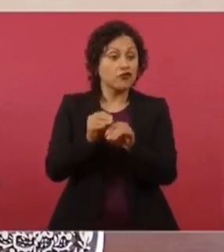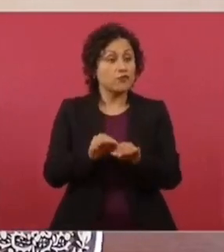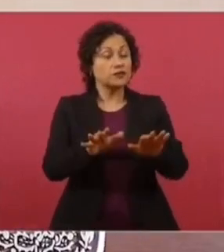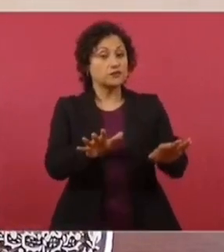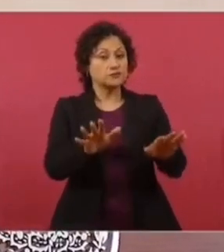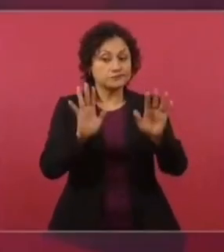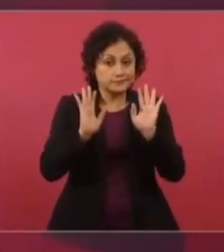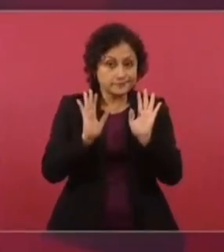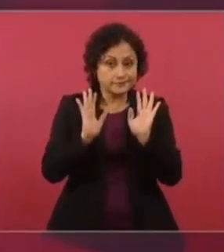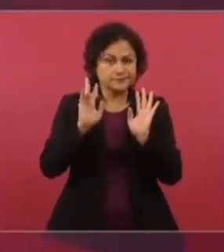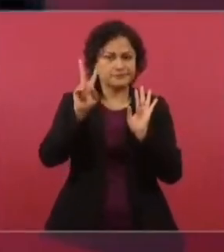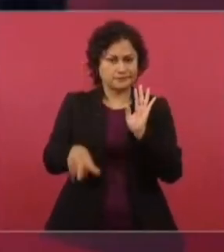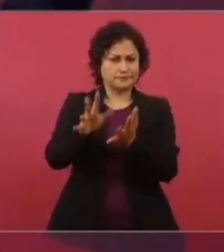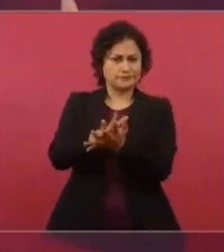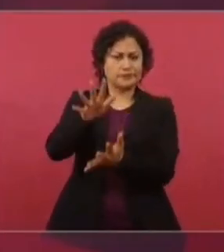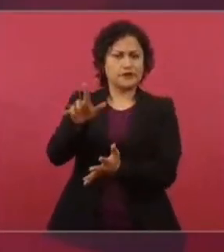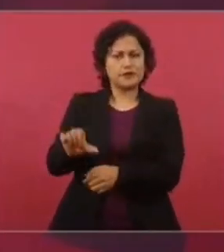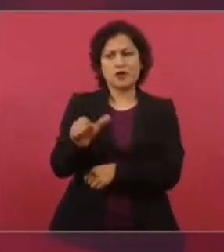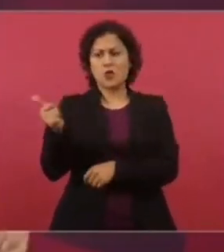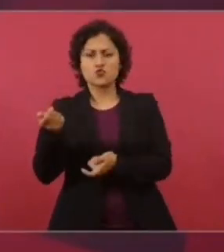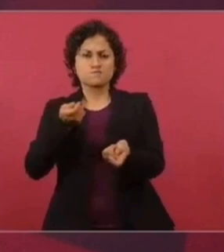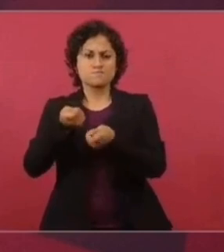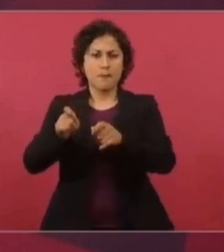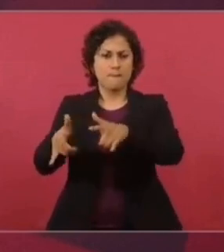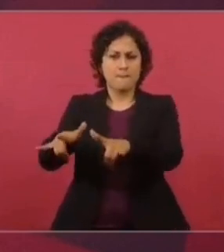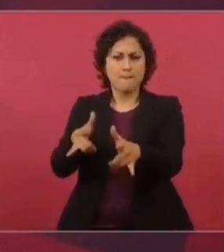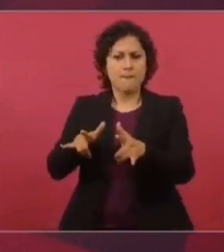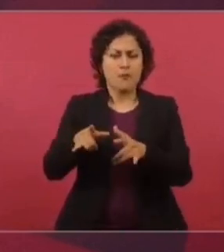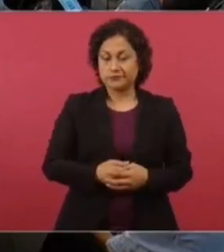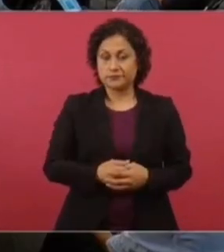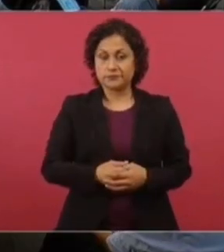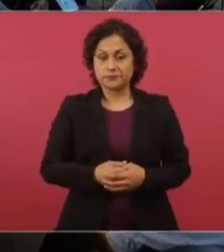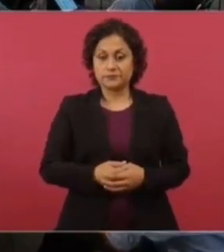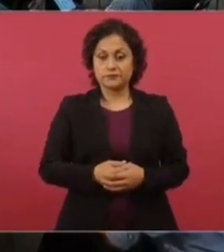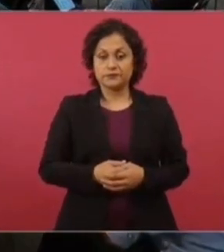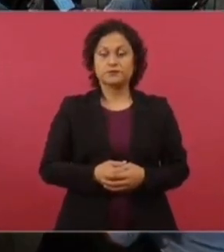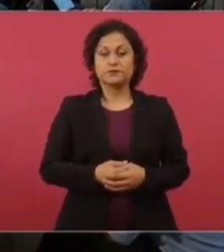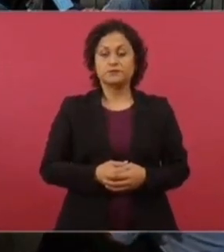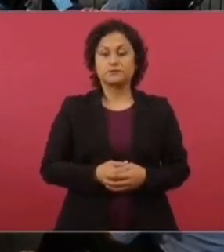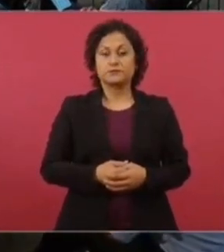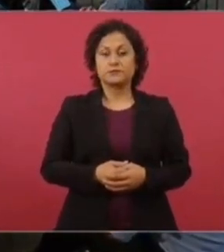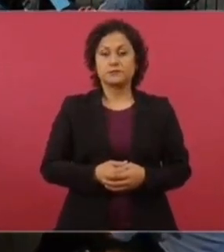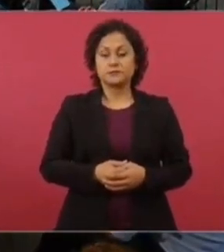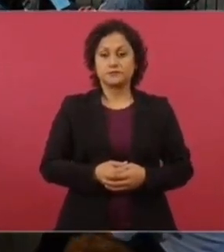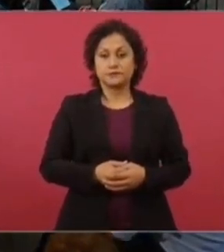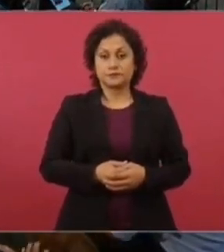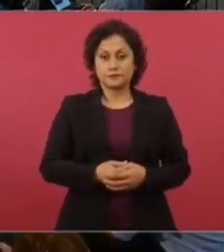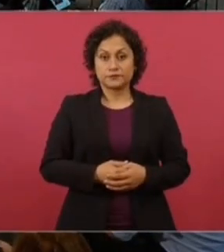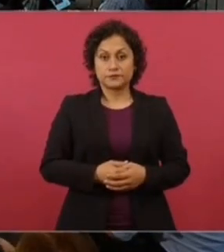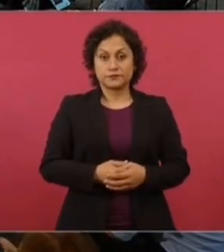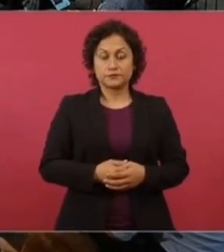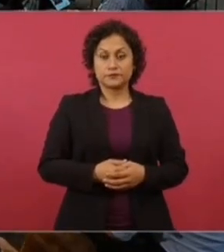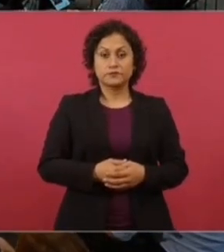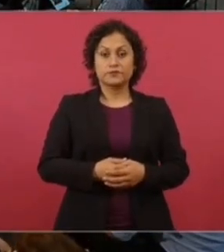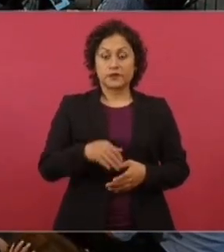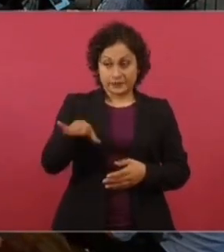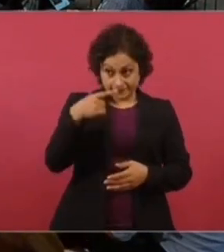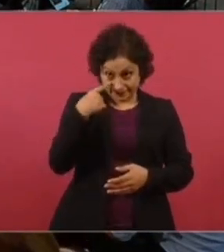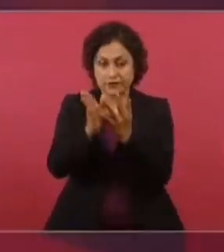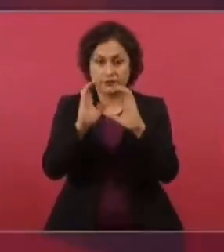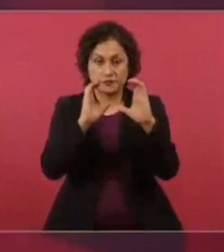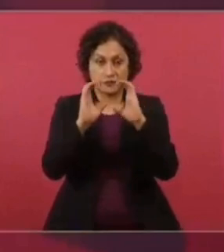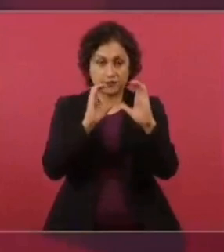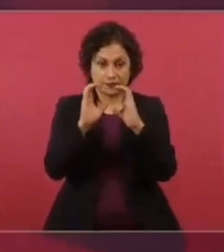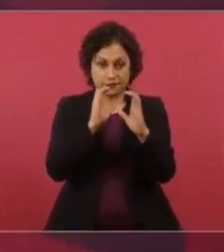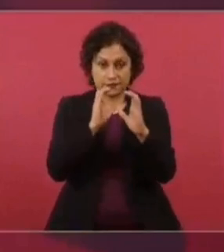son de manipulación y están al servicio de la oligarquía. Y, este, Sara, en el periodismo, en los